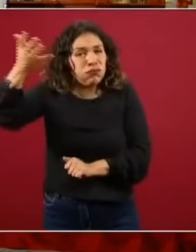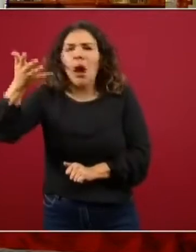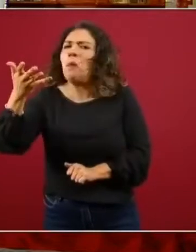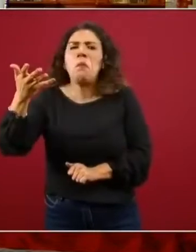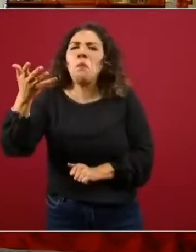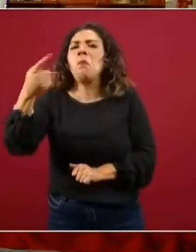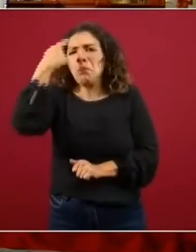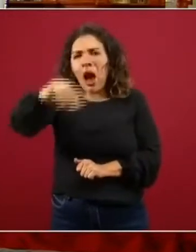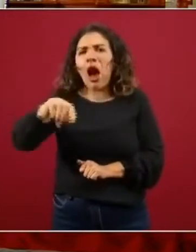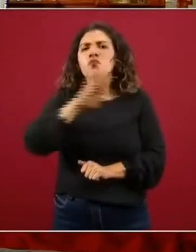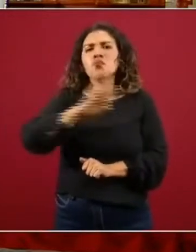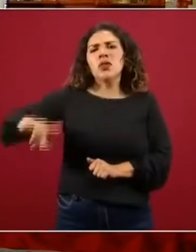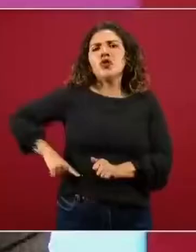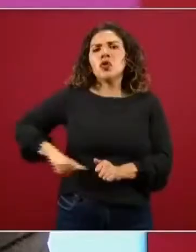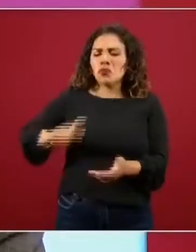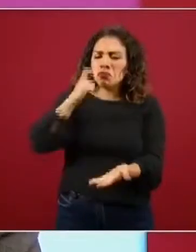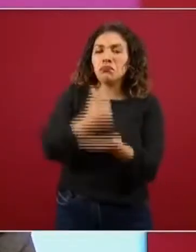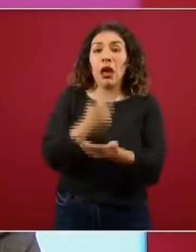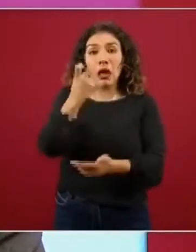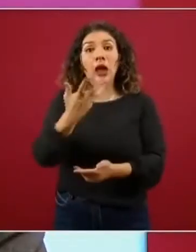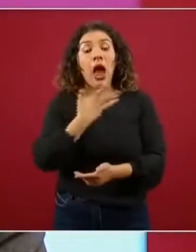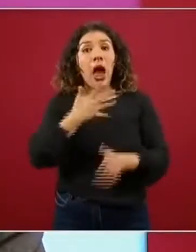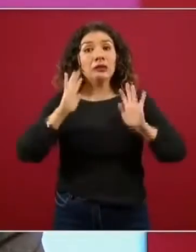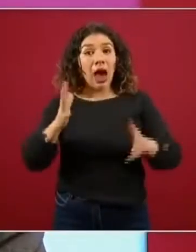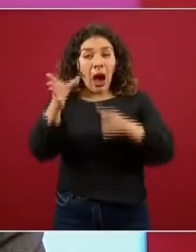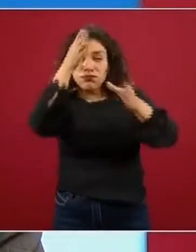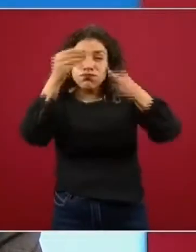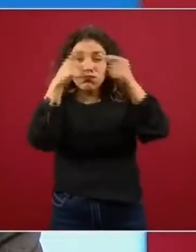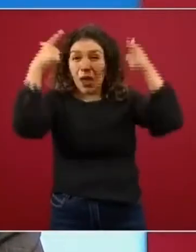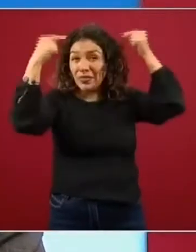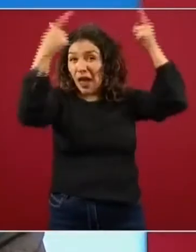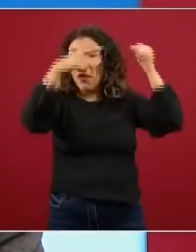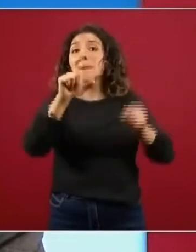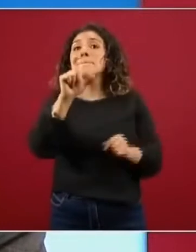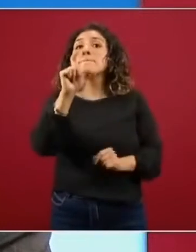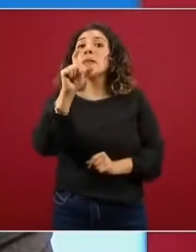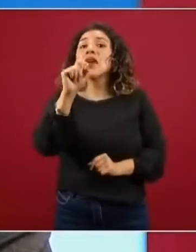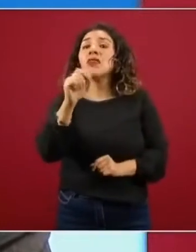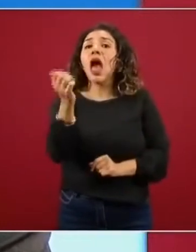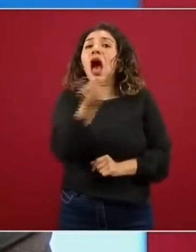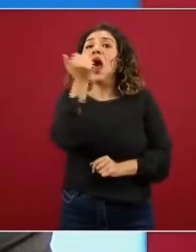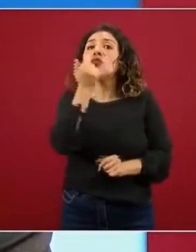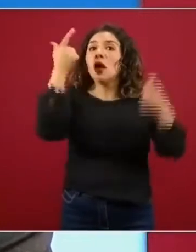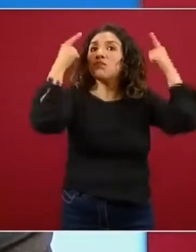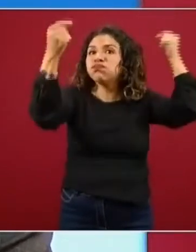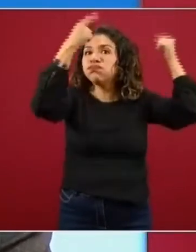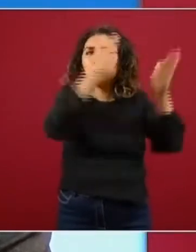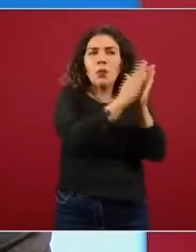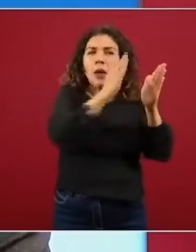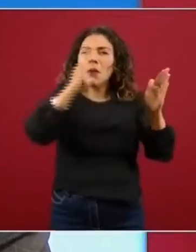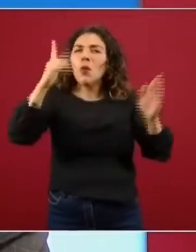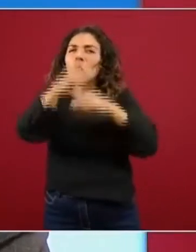para el presupuesto. Se han formado ya en Prepa en línea 20 generaciones y